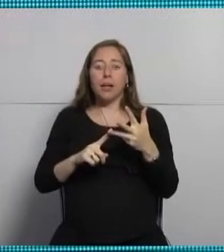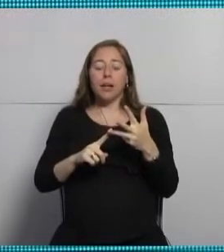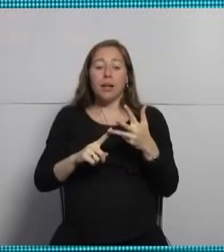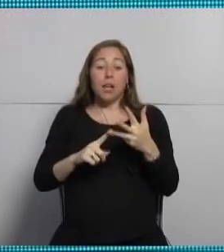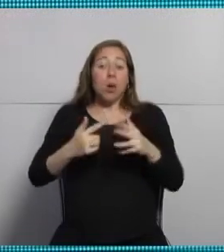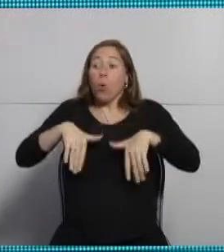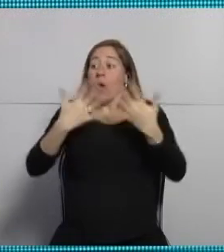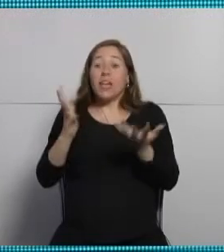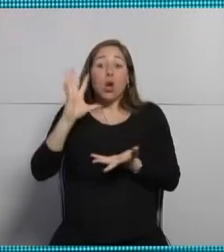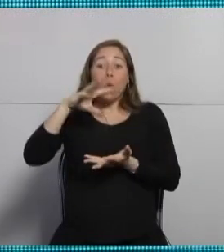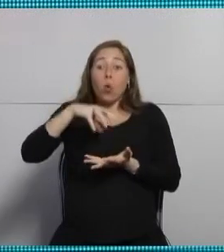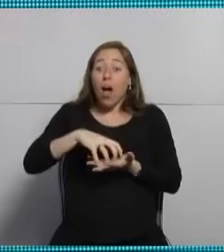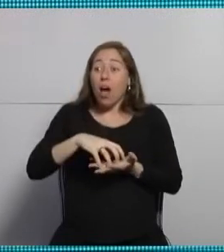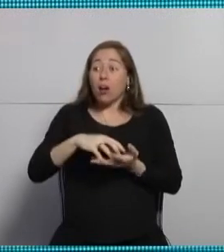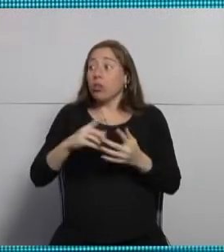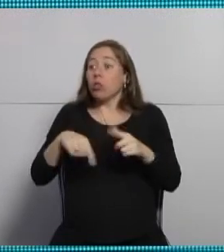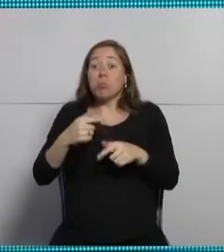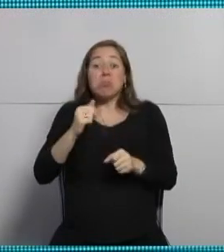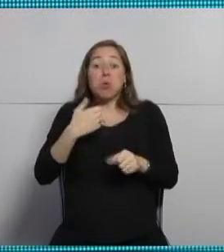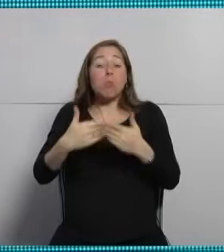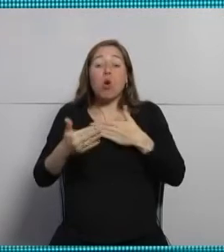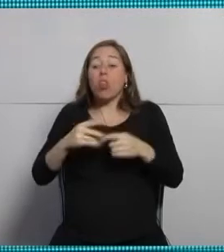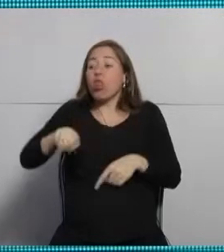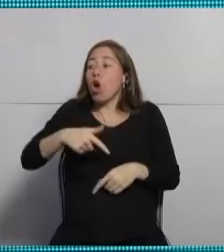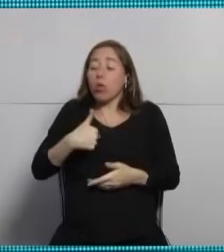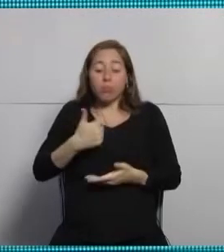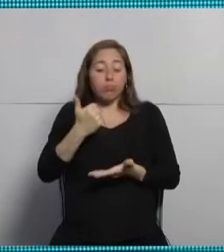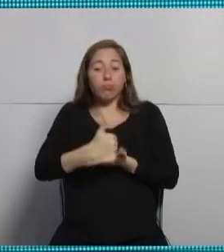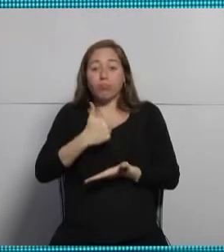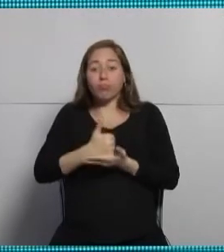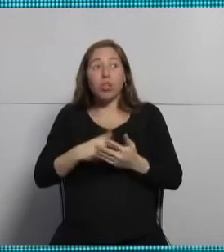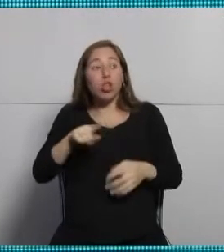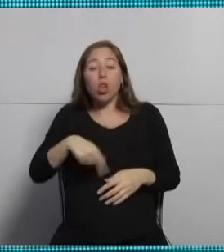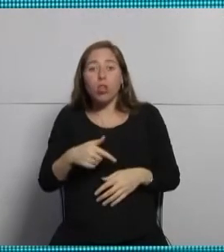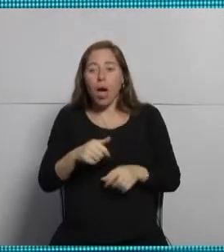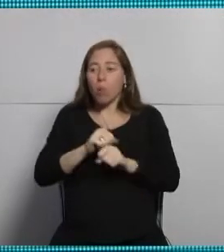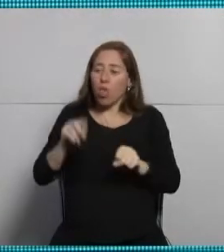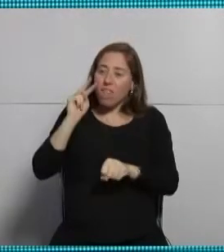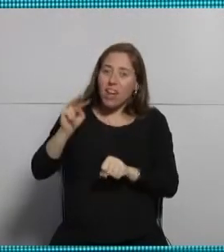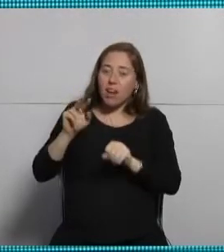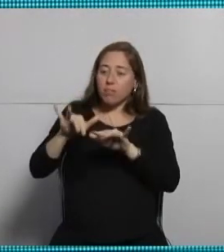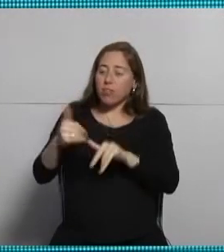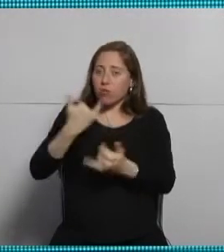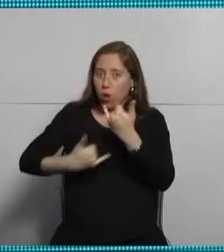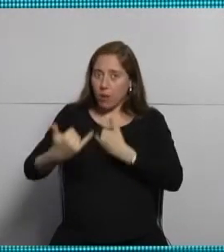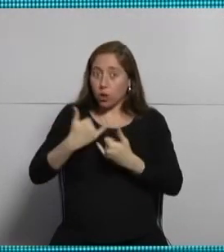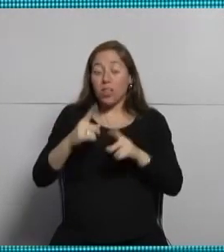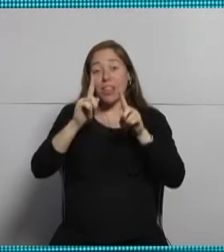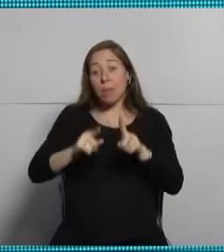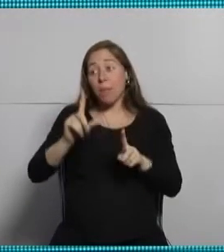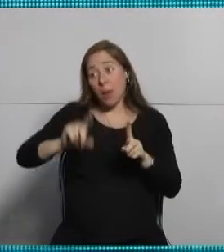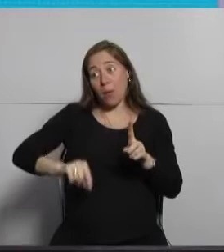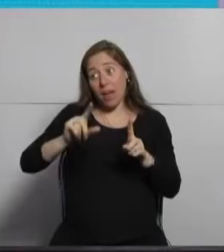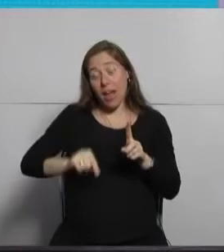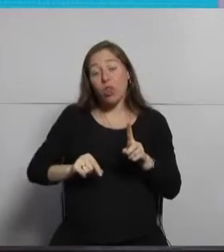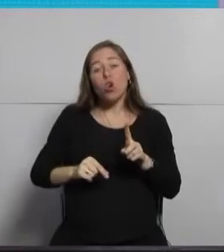estemos podamos podamos verlo tener una disminución de costos operativos y realizar una trazabilidad